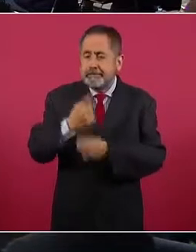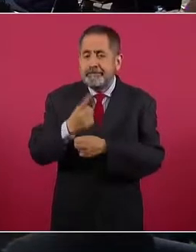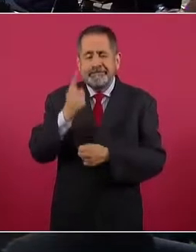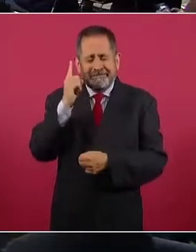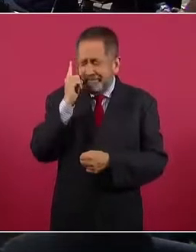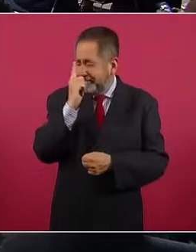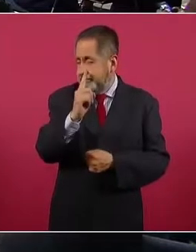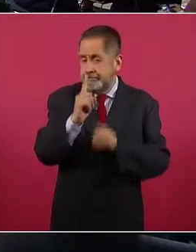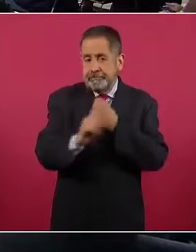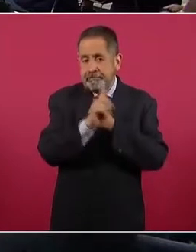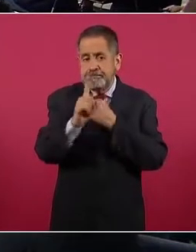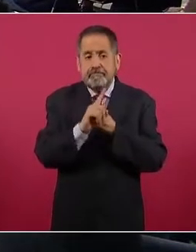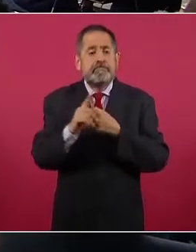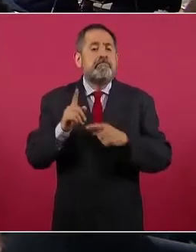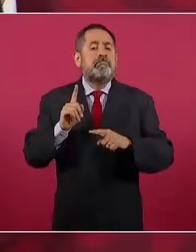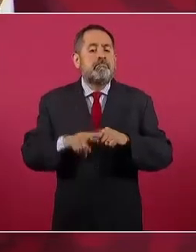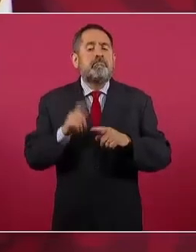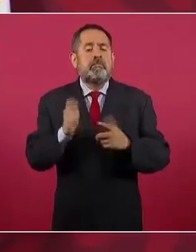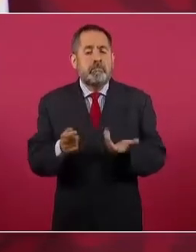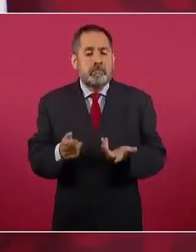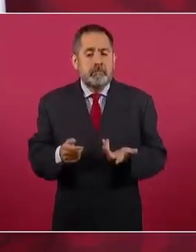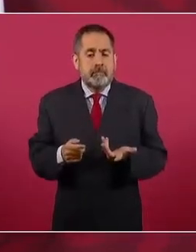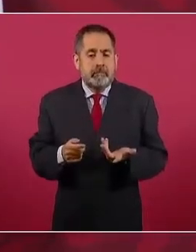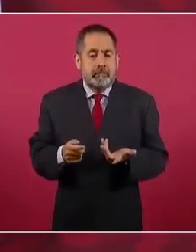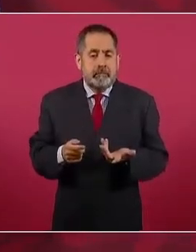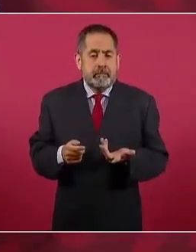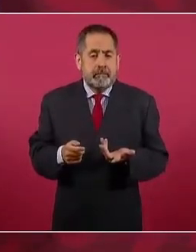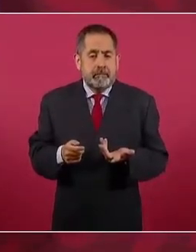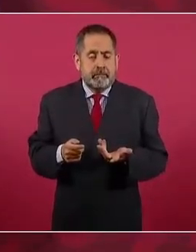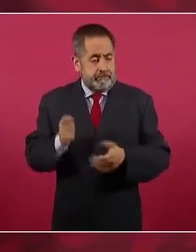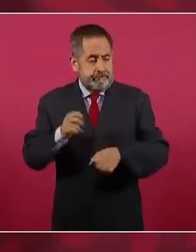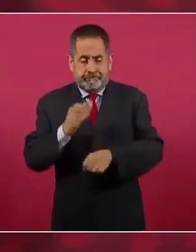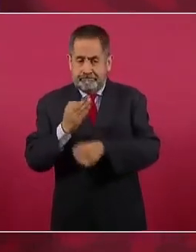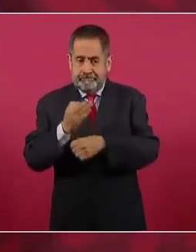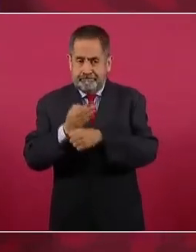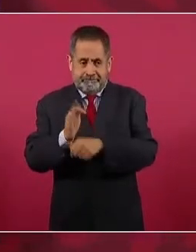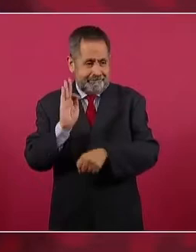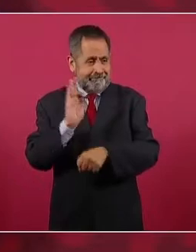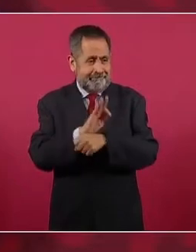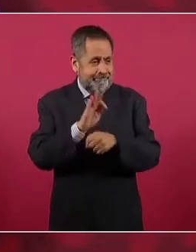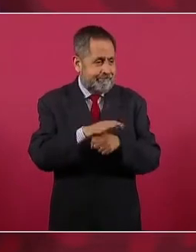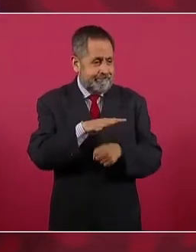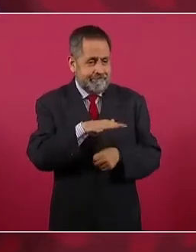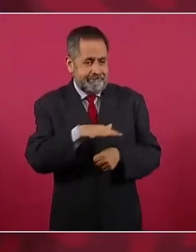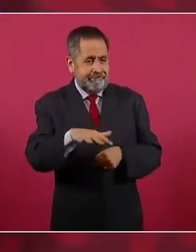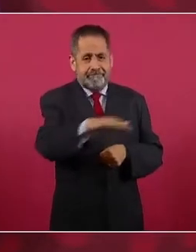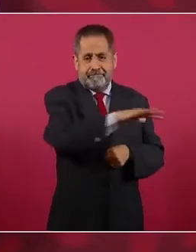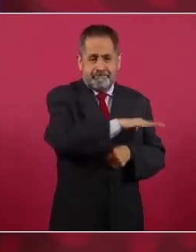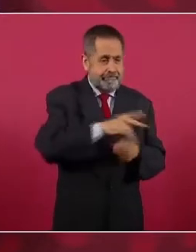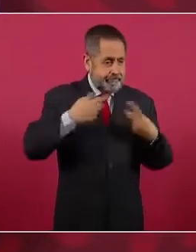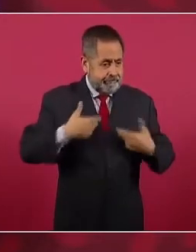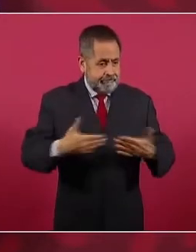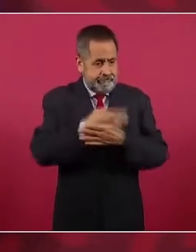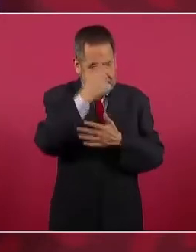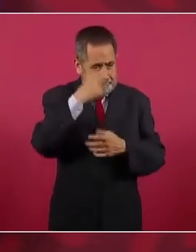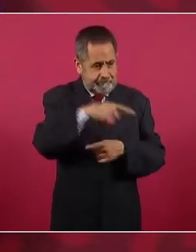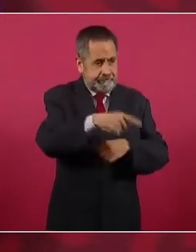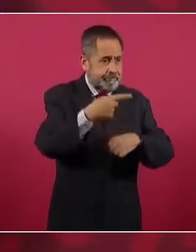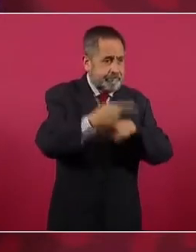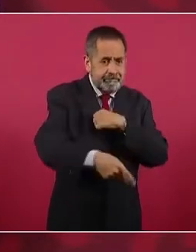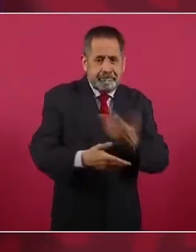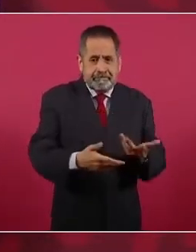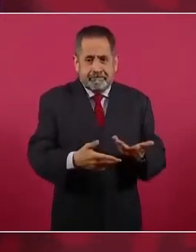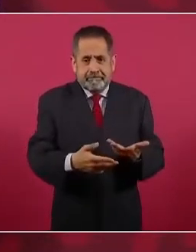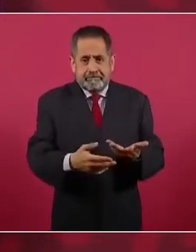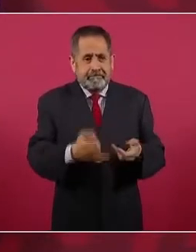problema era la protección de los mexicanos, la